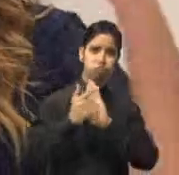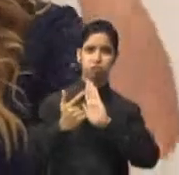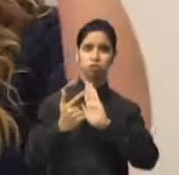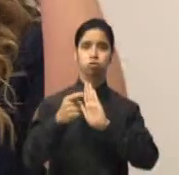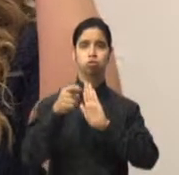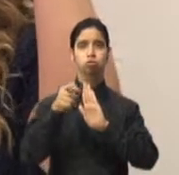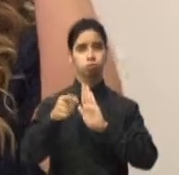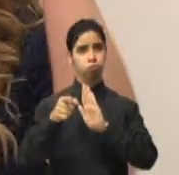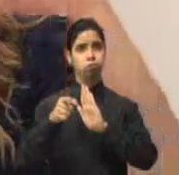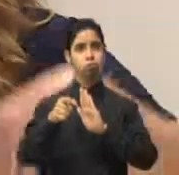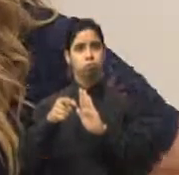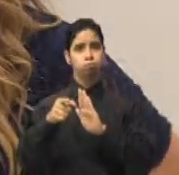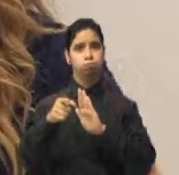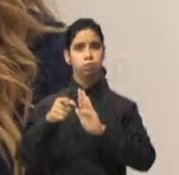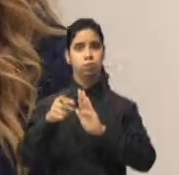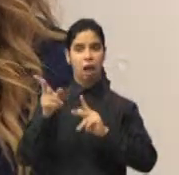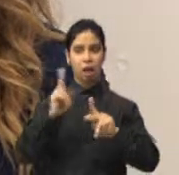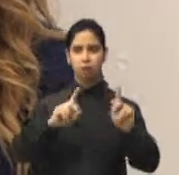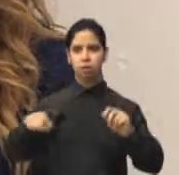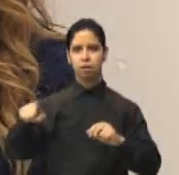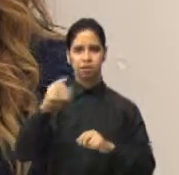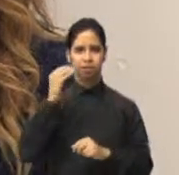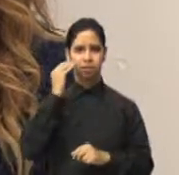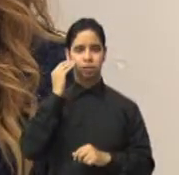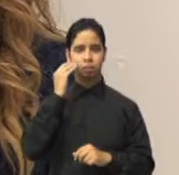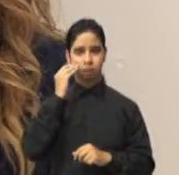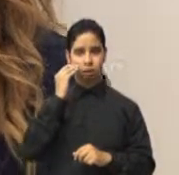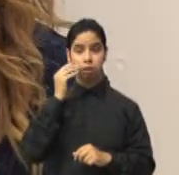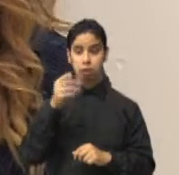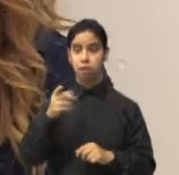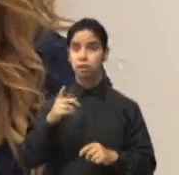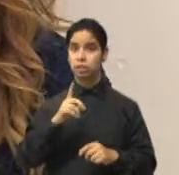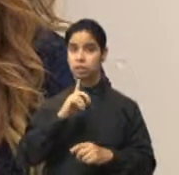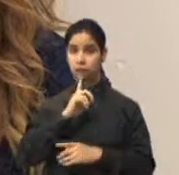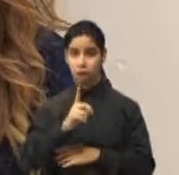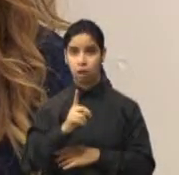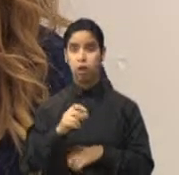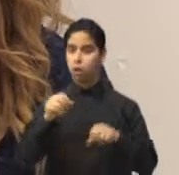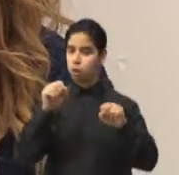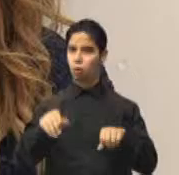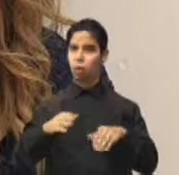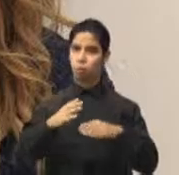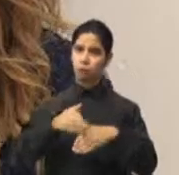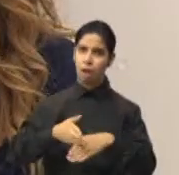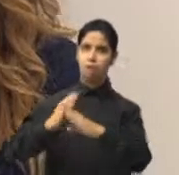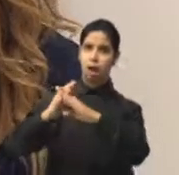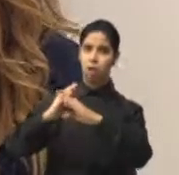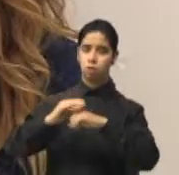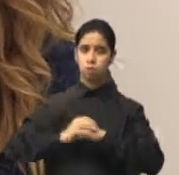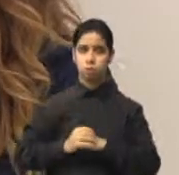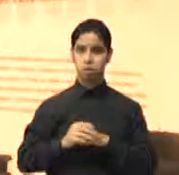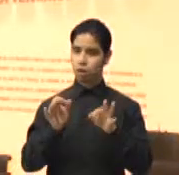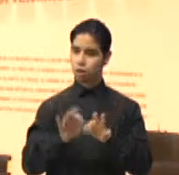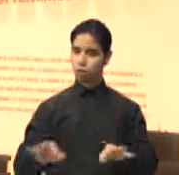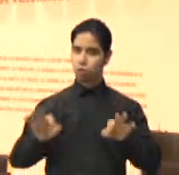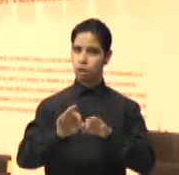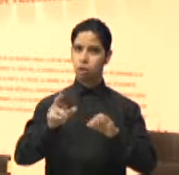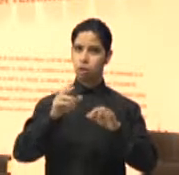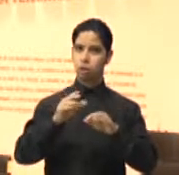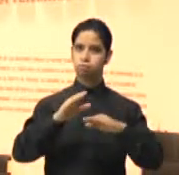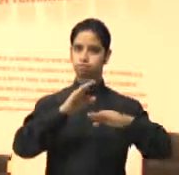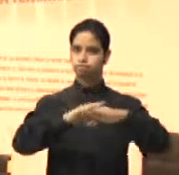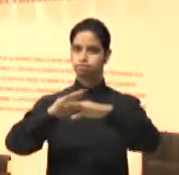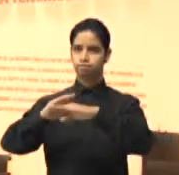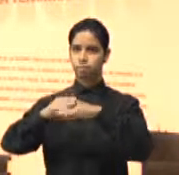del subconsciente de las personas, de que existe y de que podemos prevenirlo y debemos orientar. El